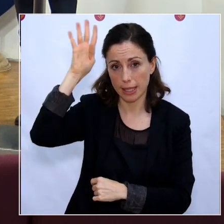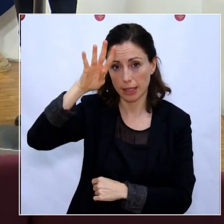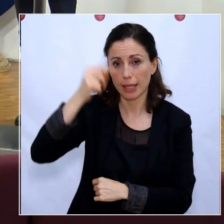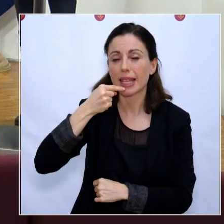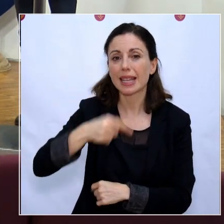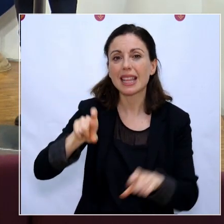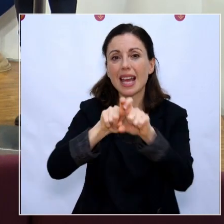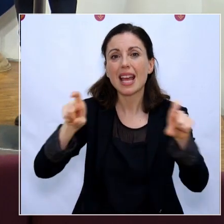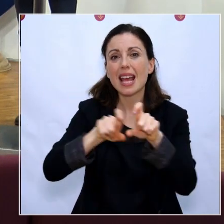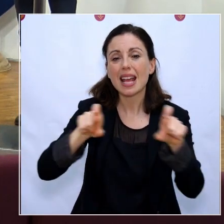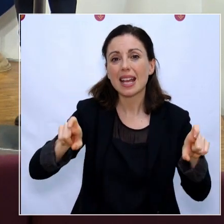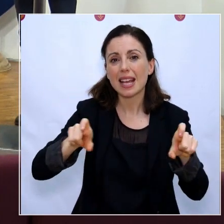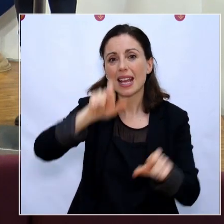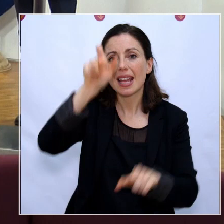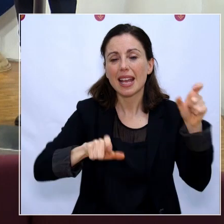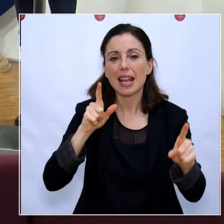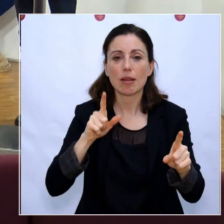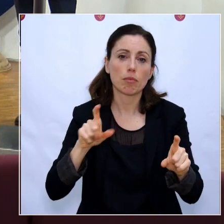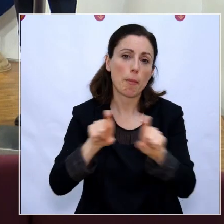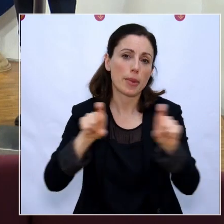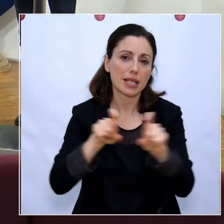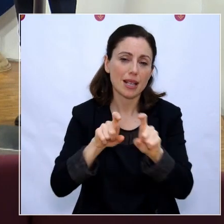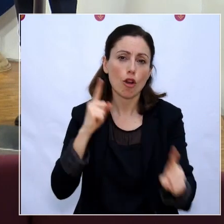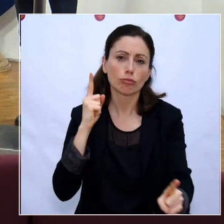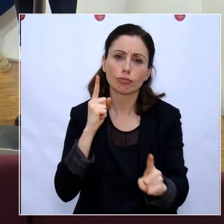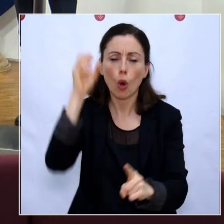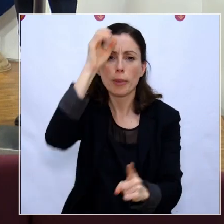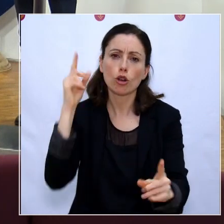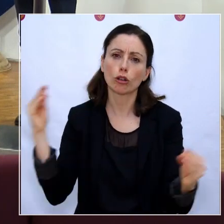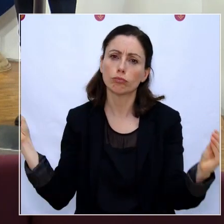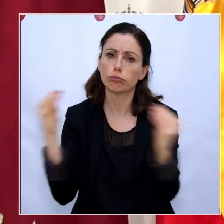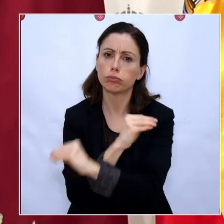han mostrado contrarios a las medidas del Gobierno Central ¿Cuál es su valoración?